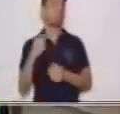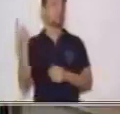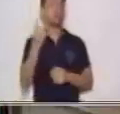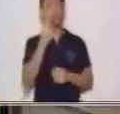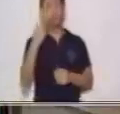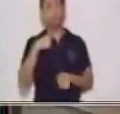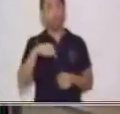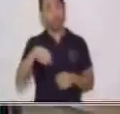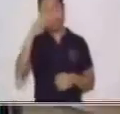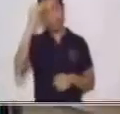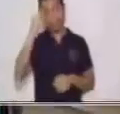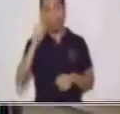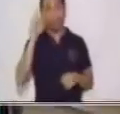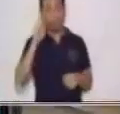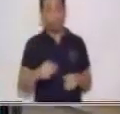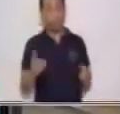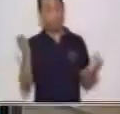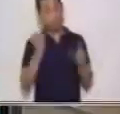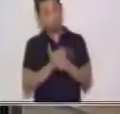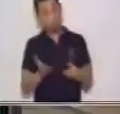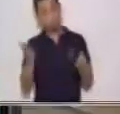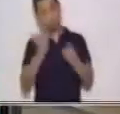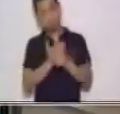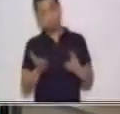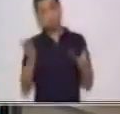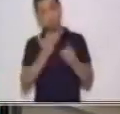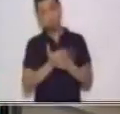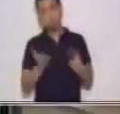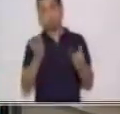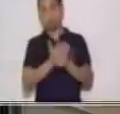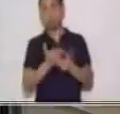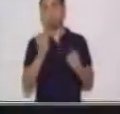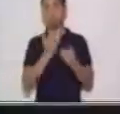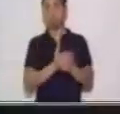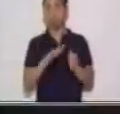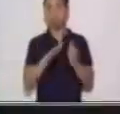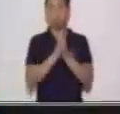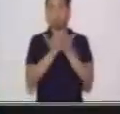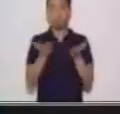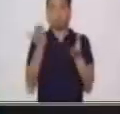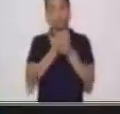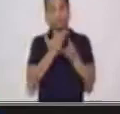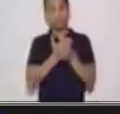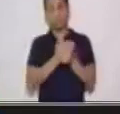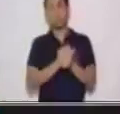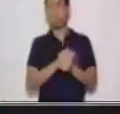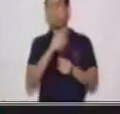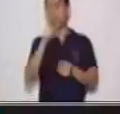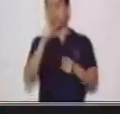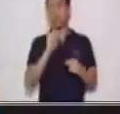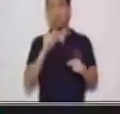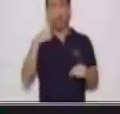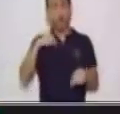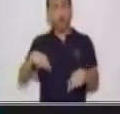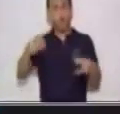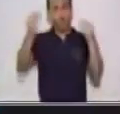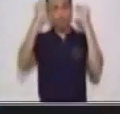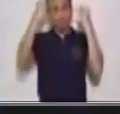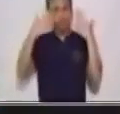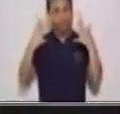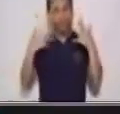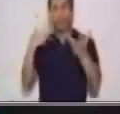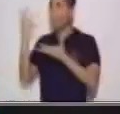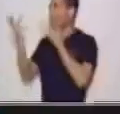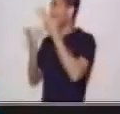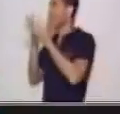que has aprendido lo tienes que ir archivando y guardando en tu portafolio. Comparte lo aprendido con un